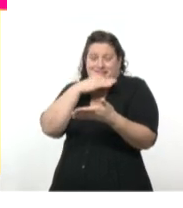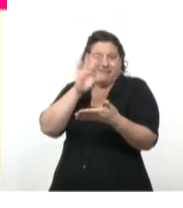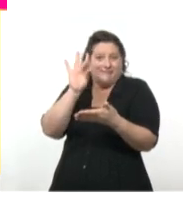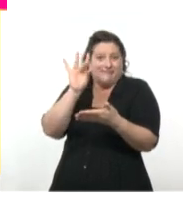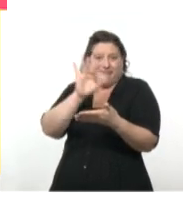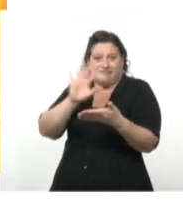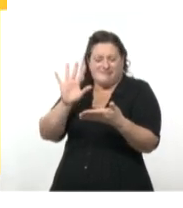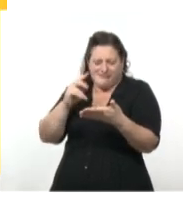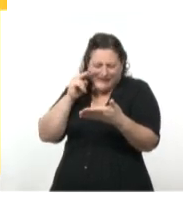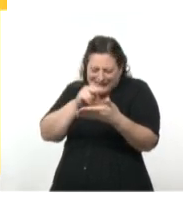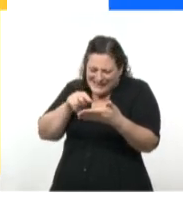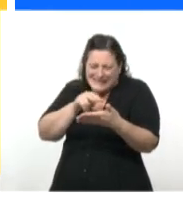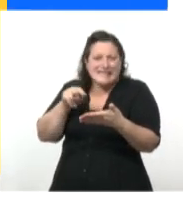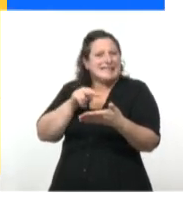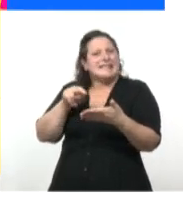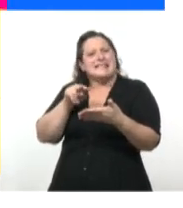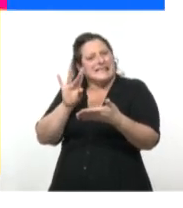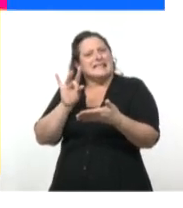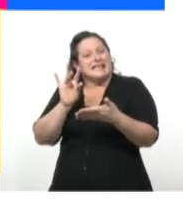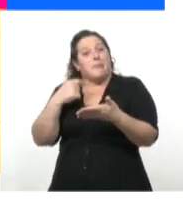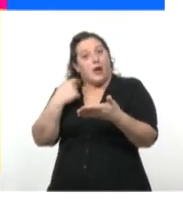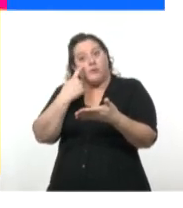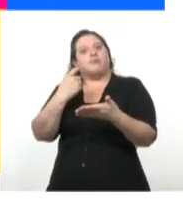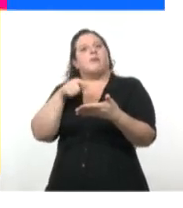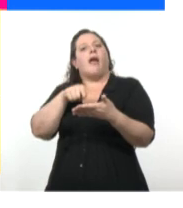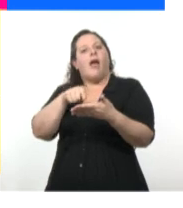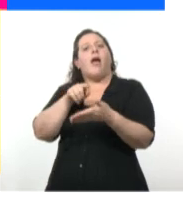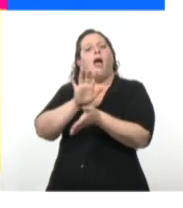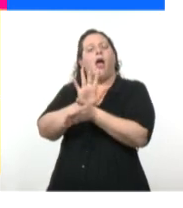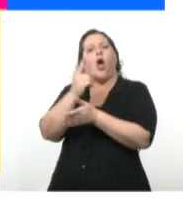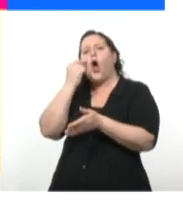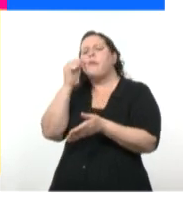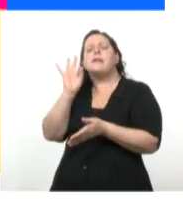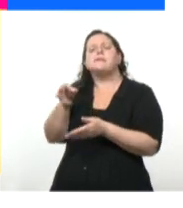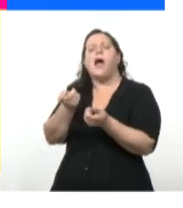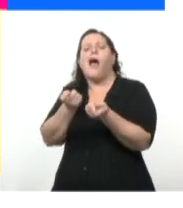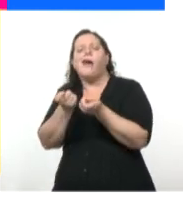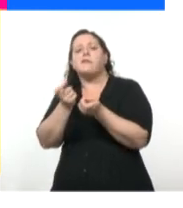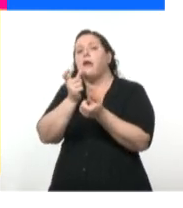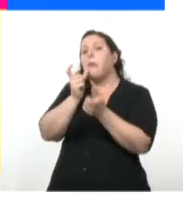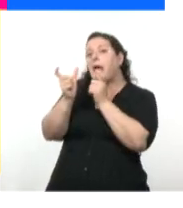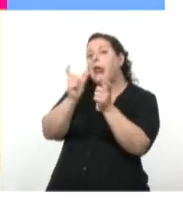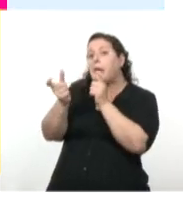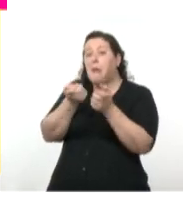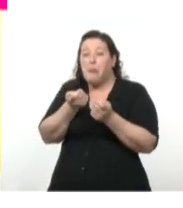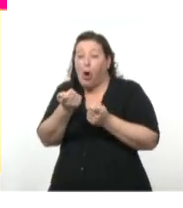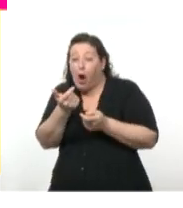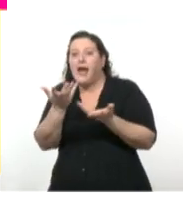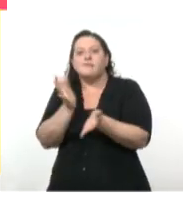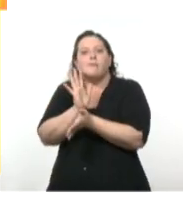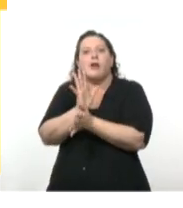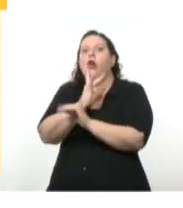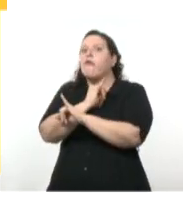explícita, pero trabajada con mucha habilidad para que con la menor cantidad de palabras diera la mayor cantidad de